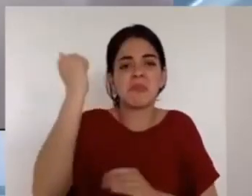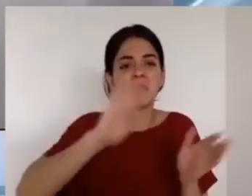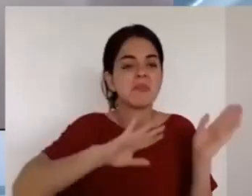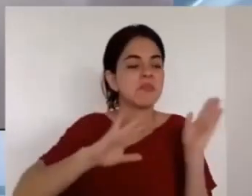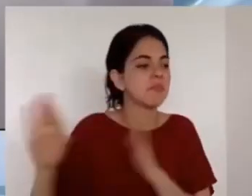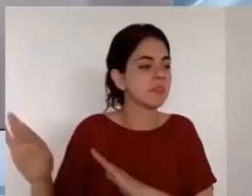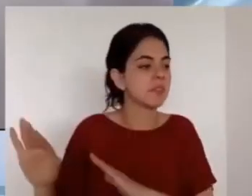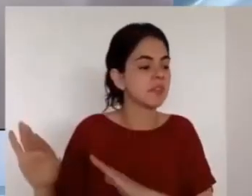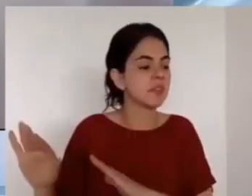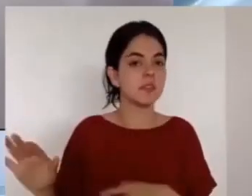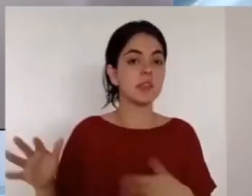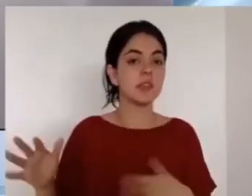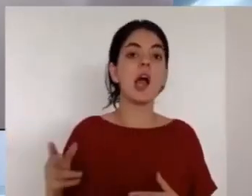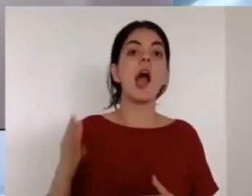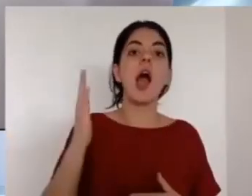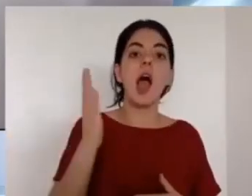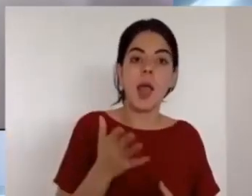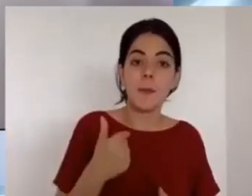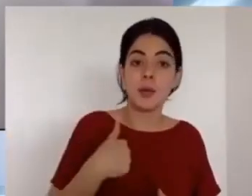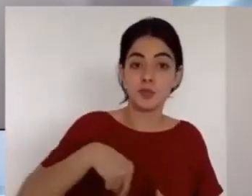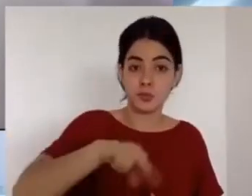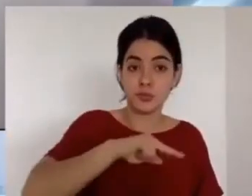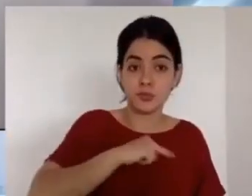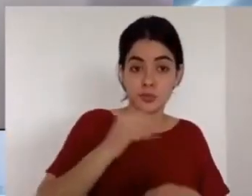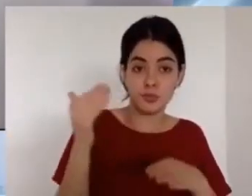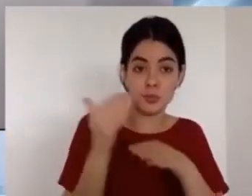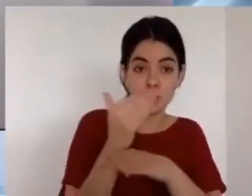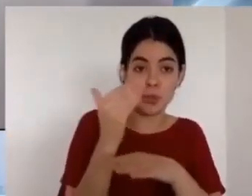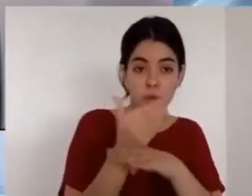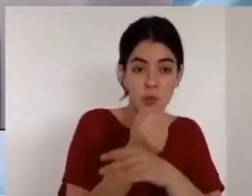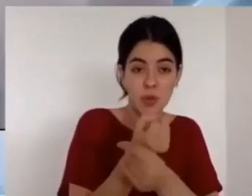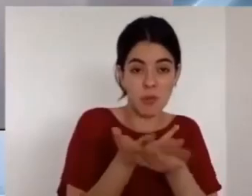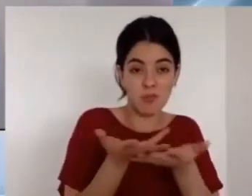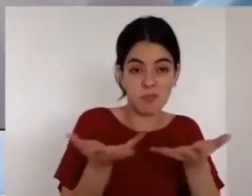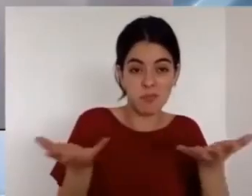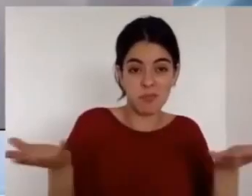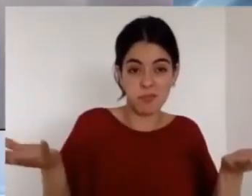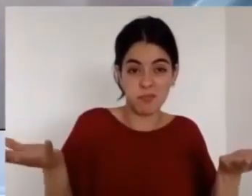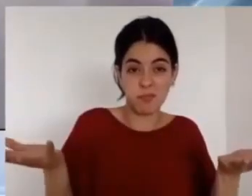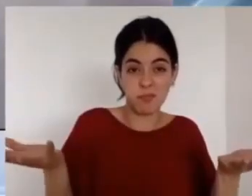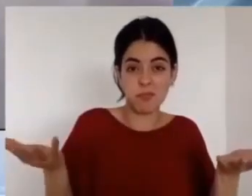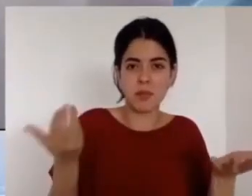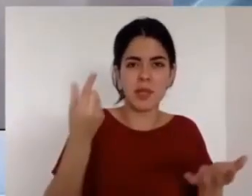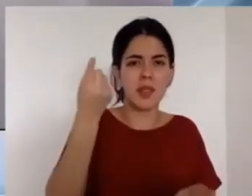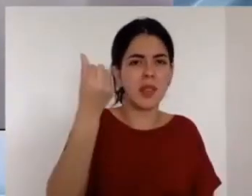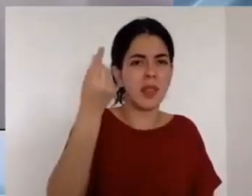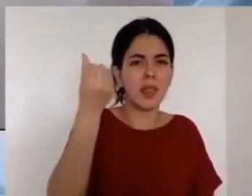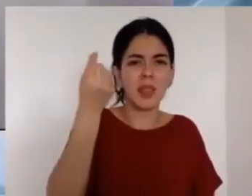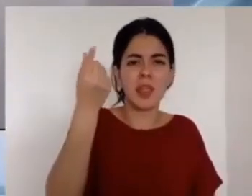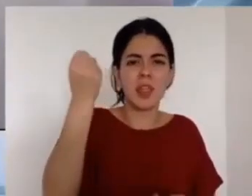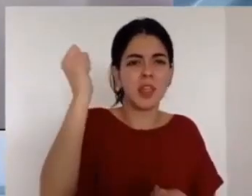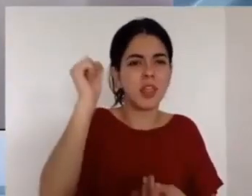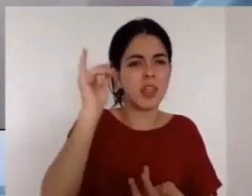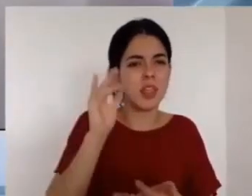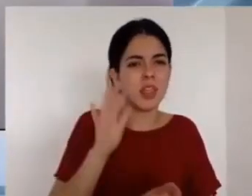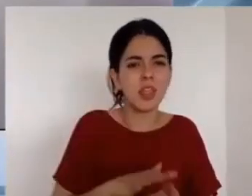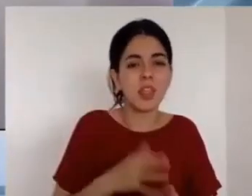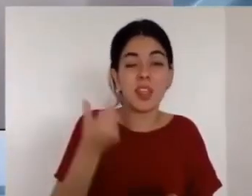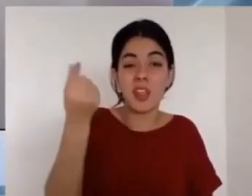salud y en tiempo de enfermedad usted no ha notado que nosotros oramos más en tiempo de enfermedad que en tiempos de salud